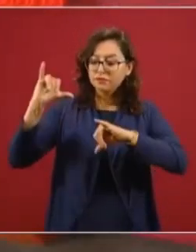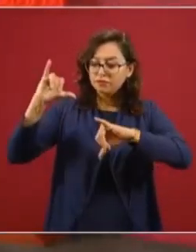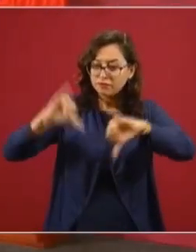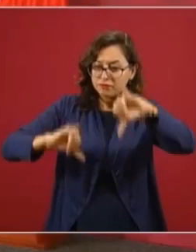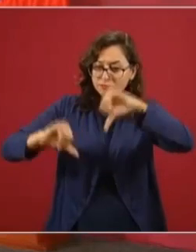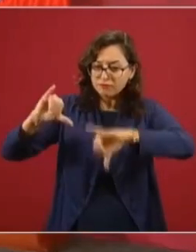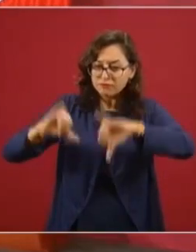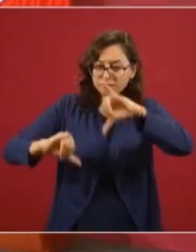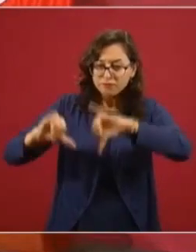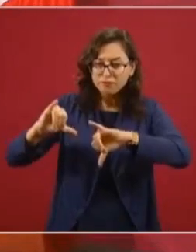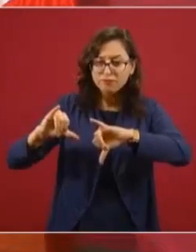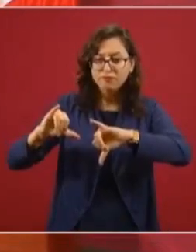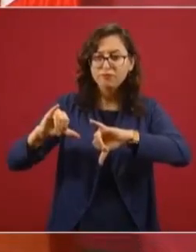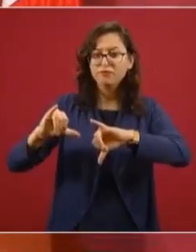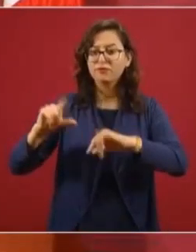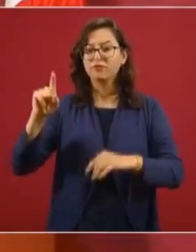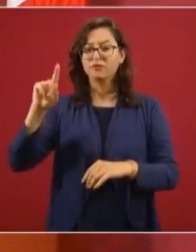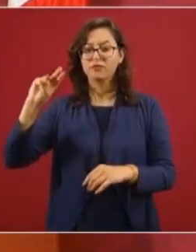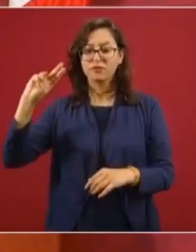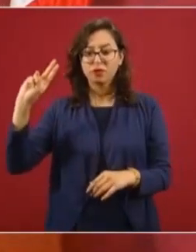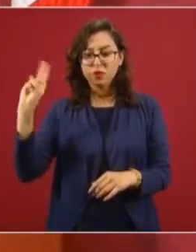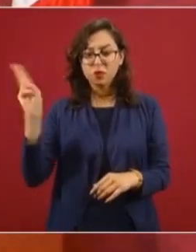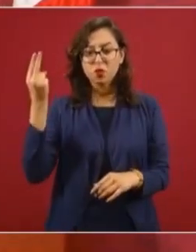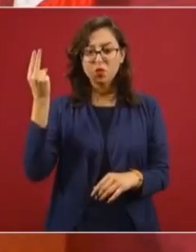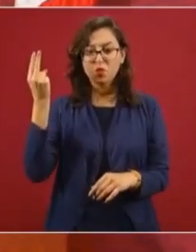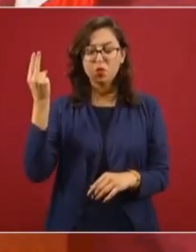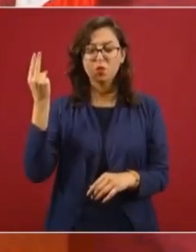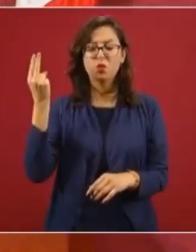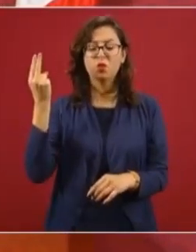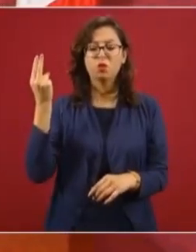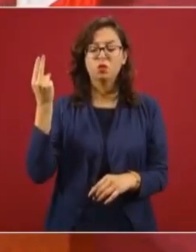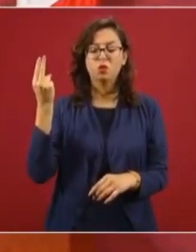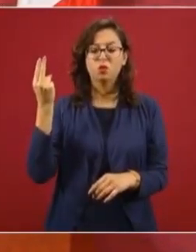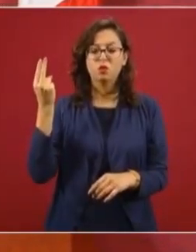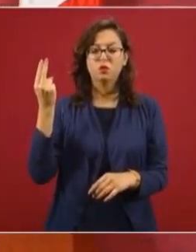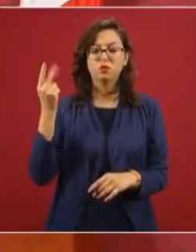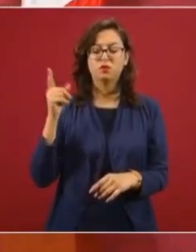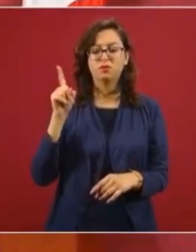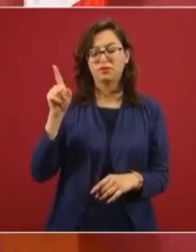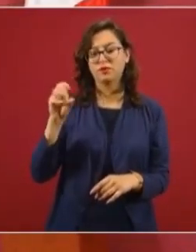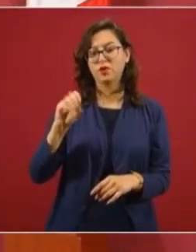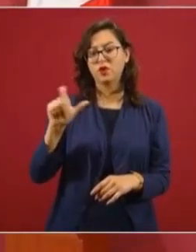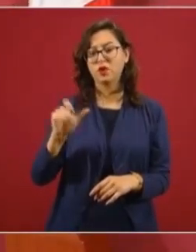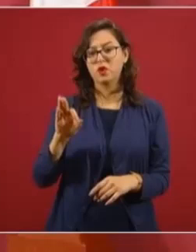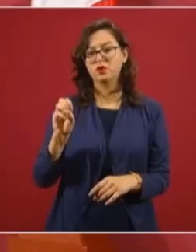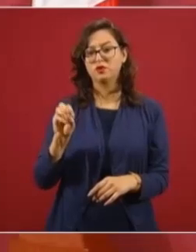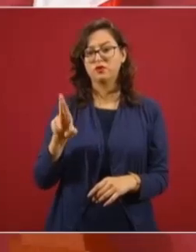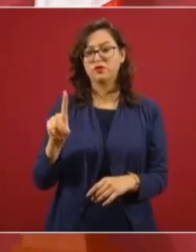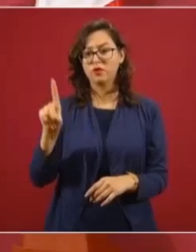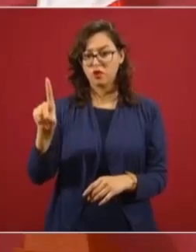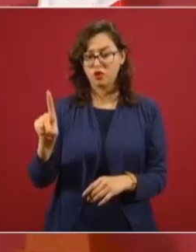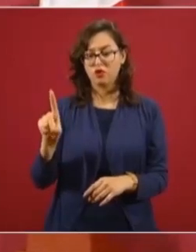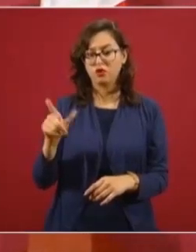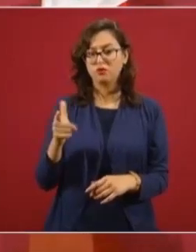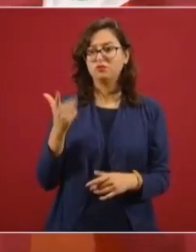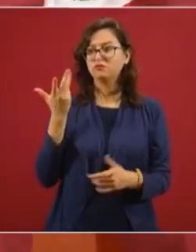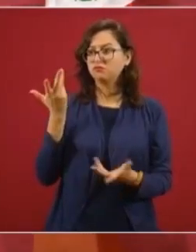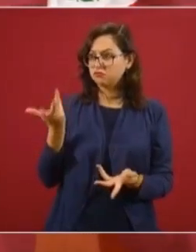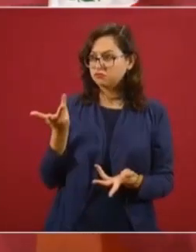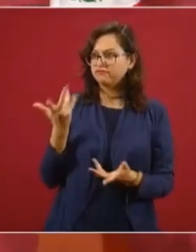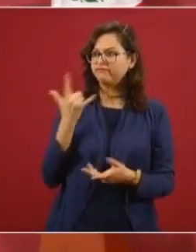la universidad de Oxford, que han